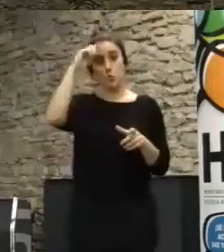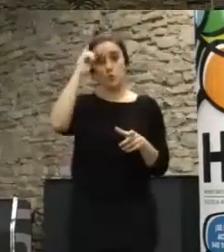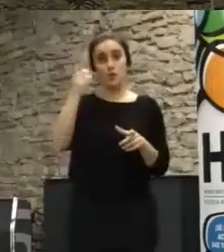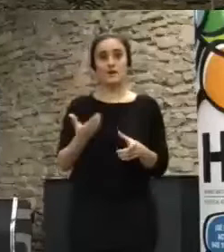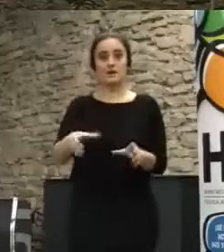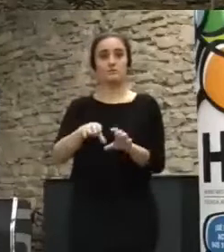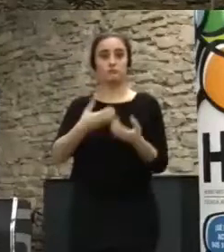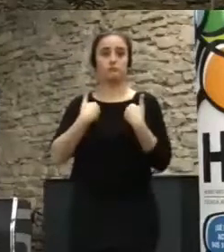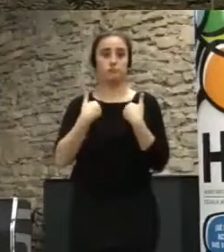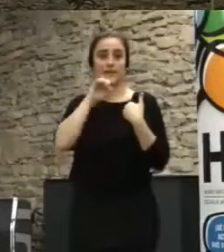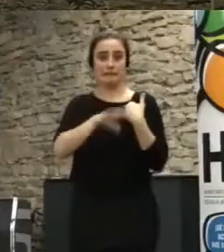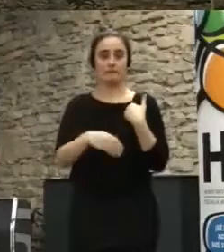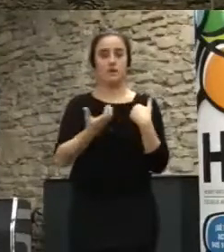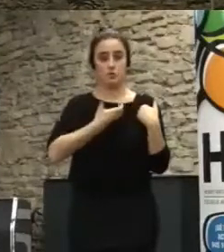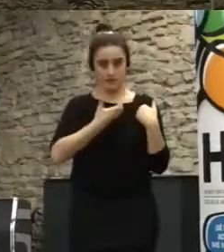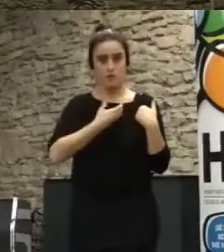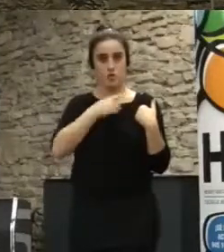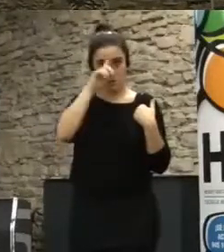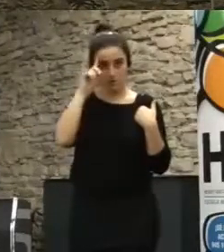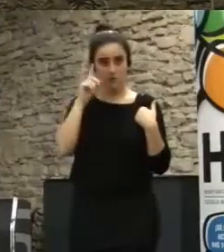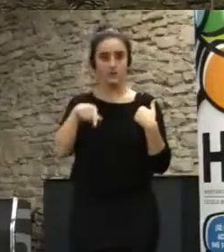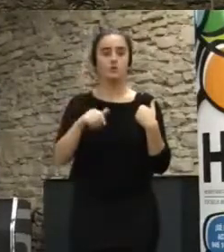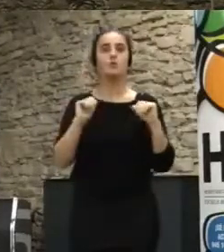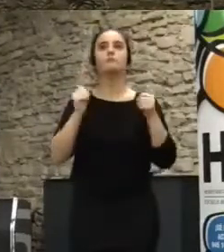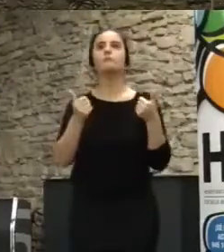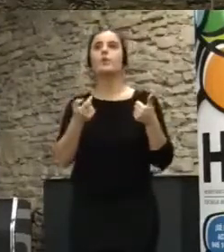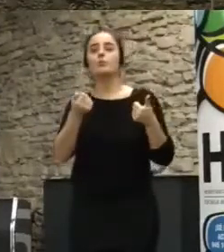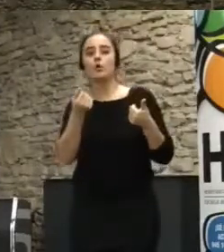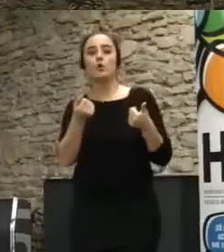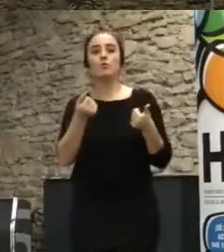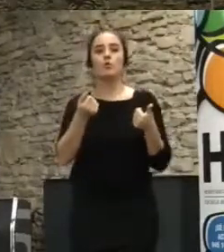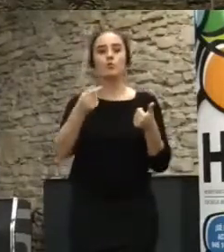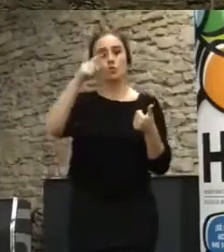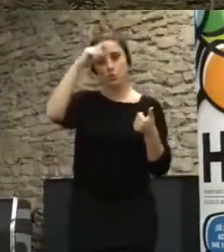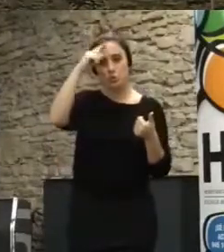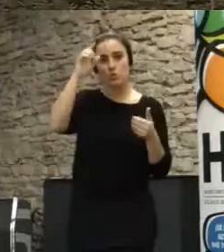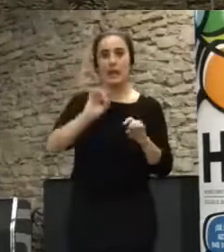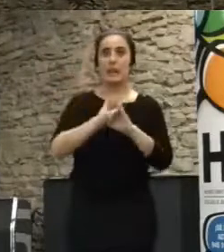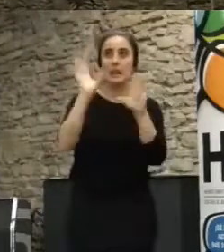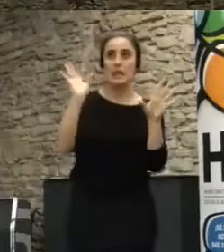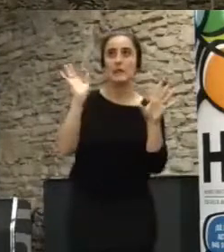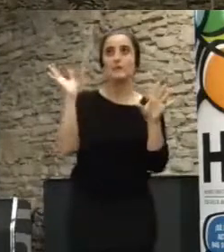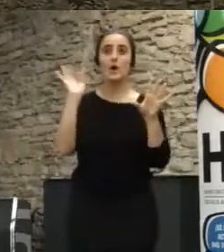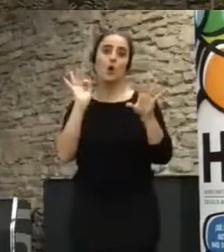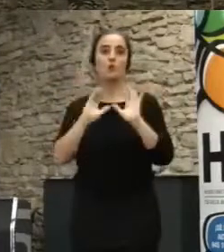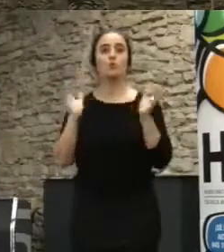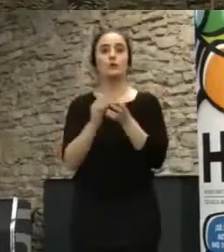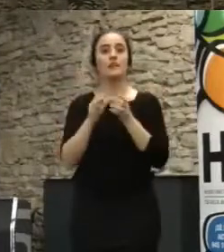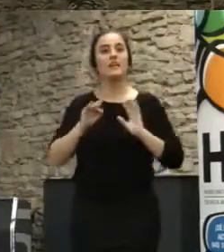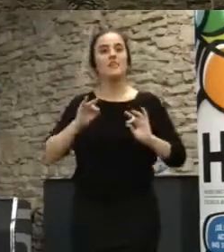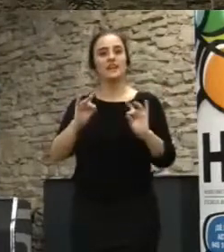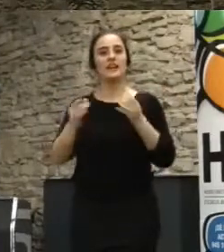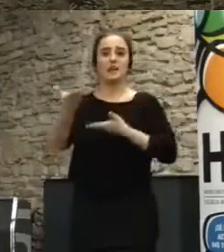Arrancó como centro de cultura digital, porque se entendía por cultura hacker, cultura libre, software libre, comunidades digitales y colaboración, datos